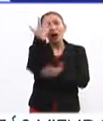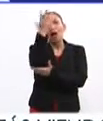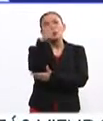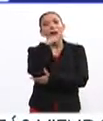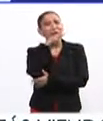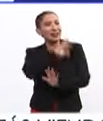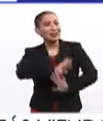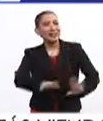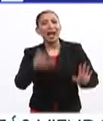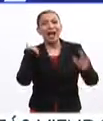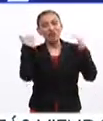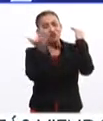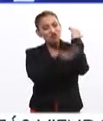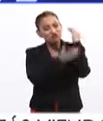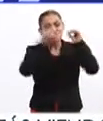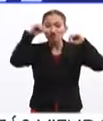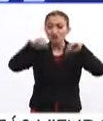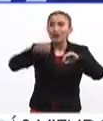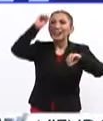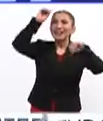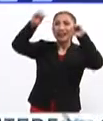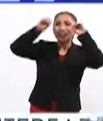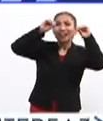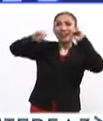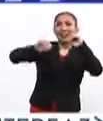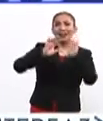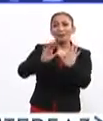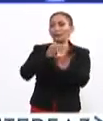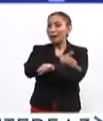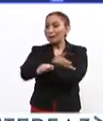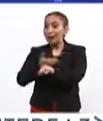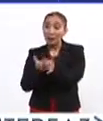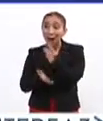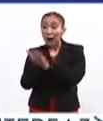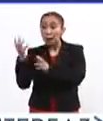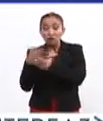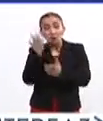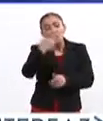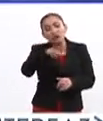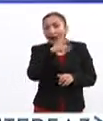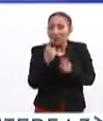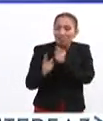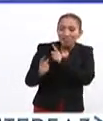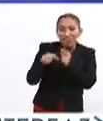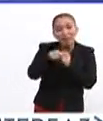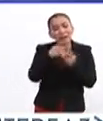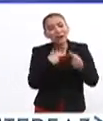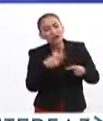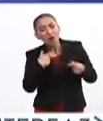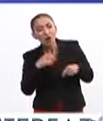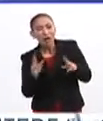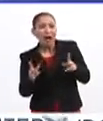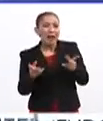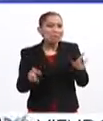de Navidad, ya lo fuimos a cortar, de que incluso hacemos tradición con la familia de ir, buscarlos, convivir con la gente que